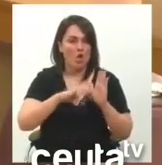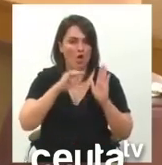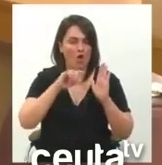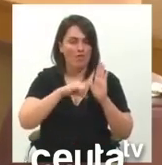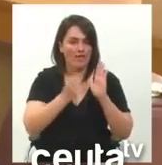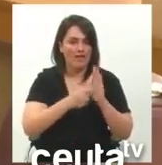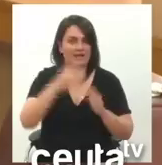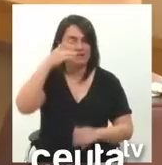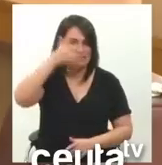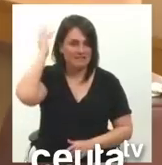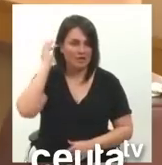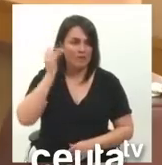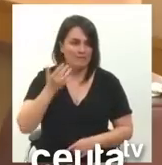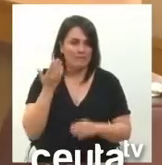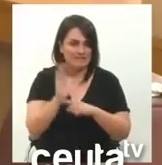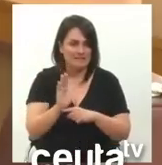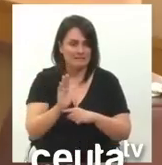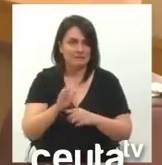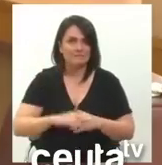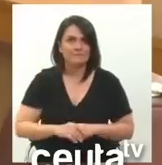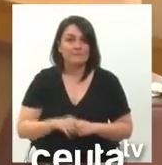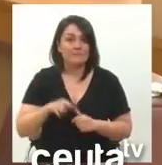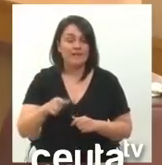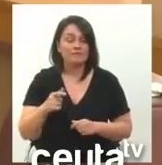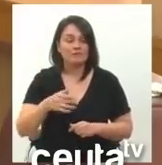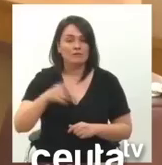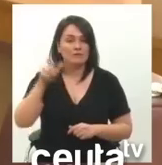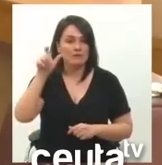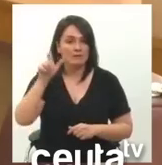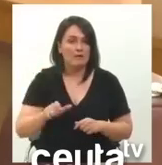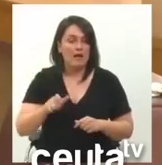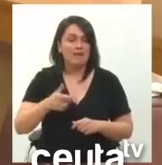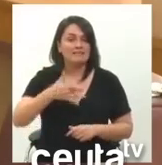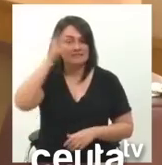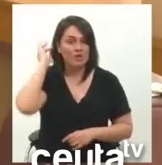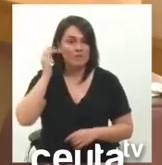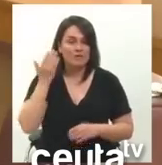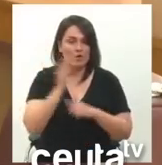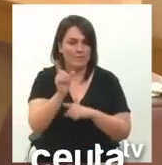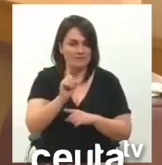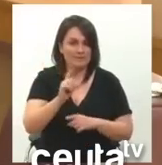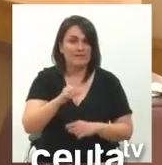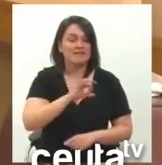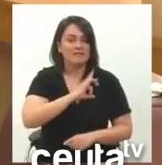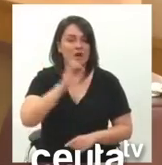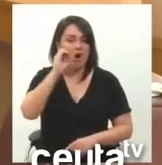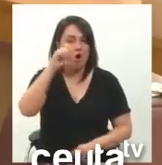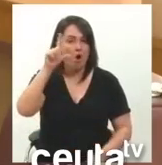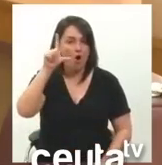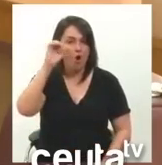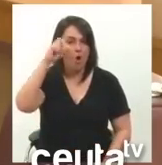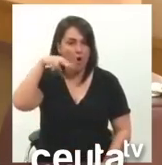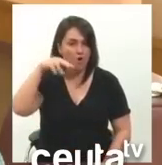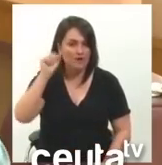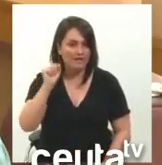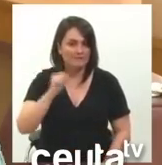Esto no lo presenta Teresa López. Esto lo presenta la señora Olona, más conocida como Iberdro Lona,